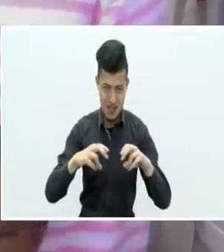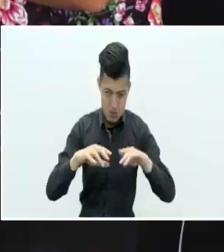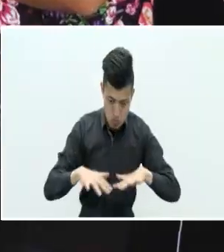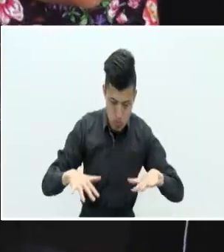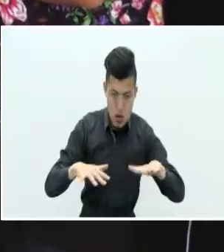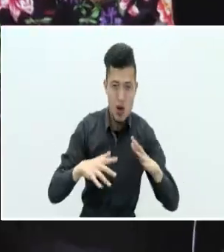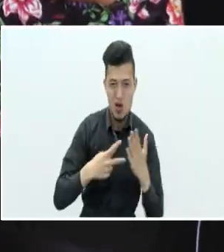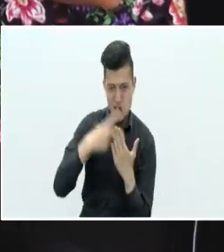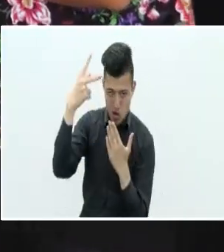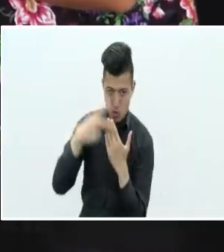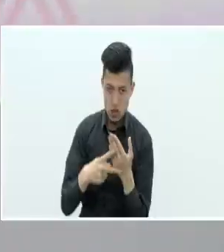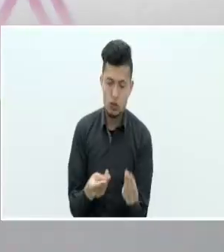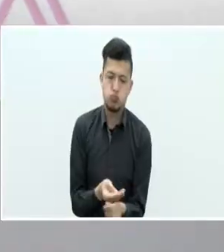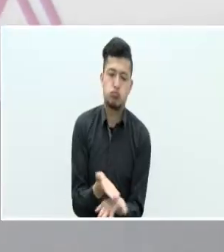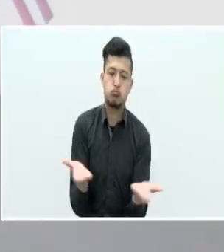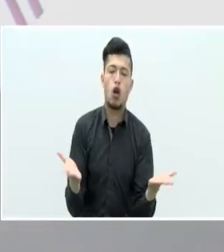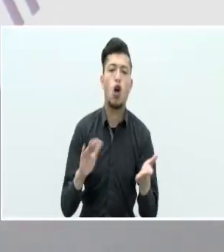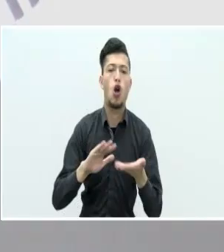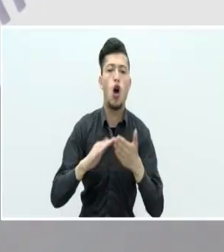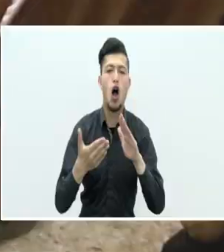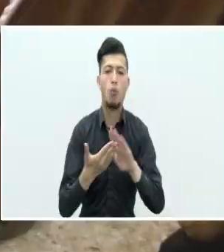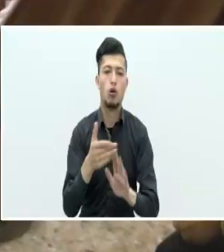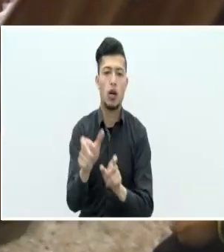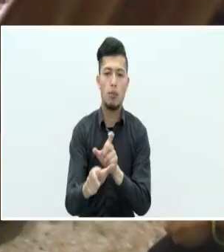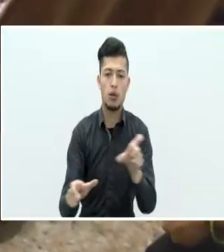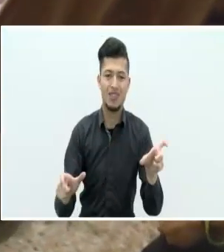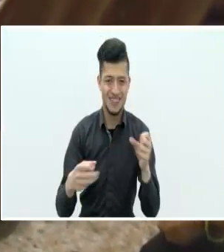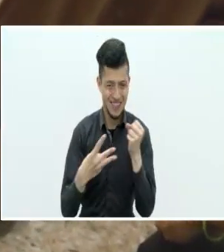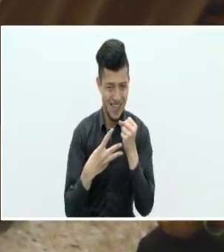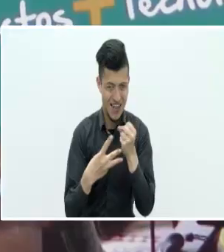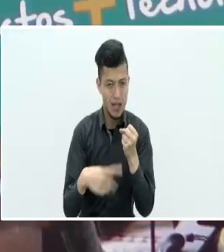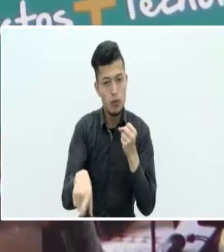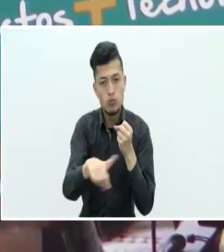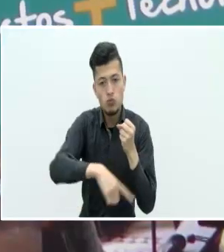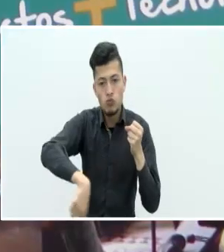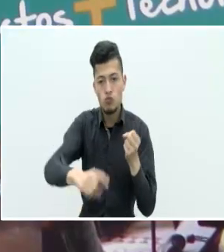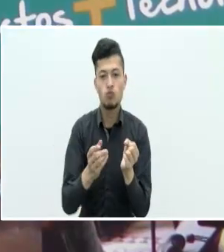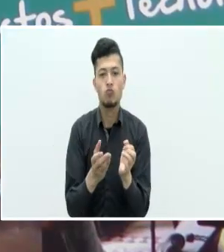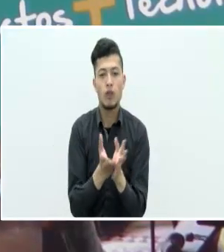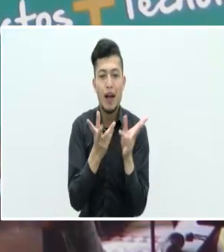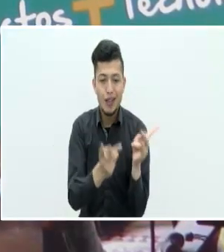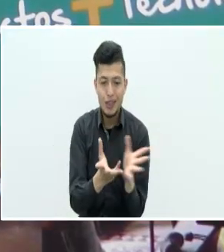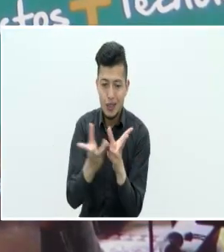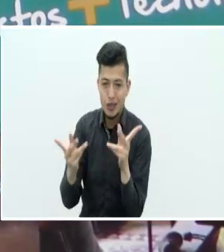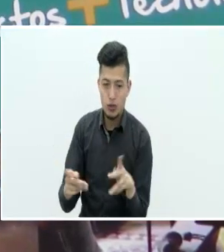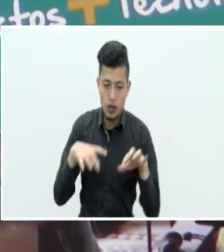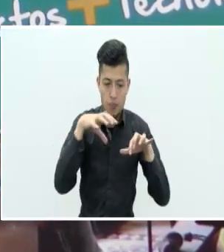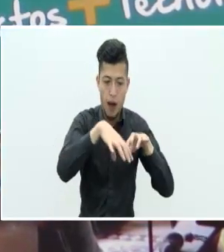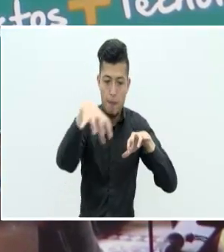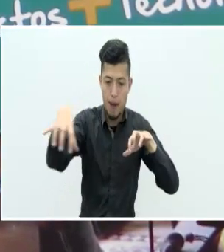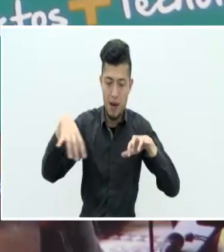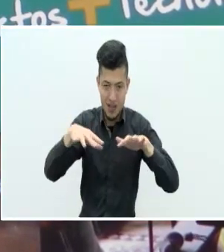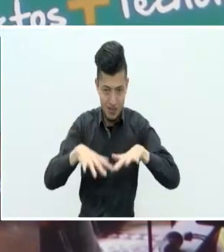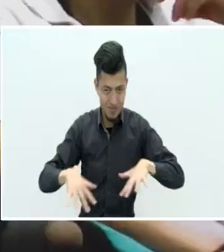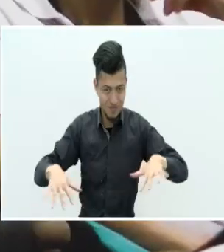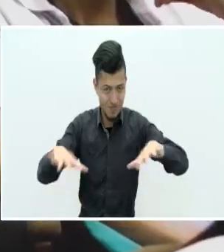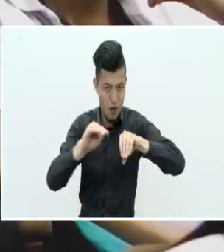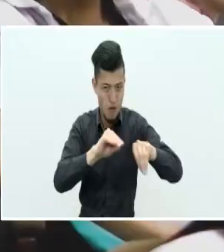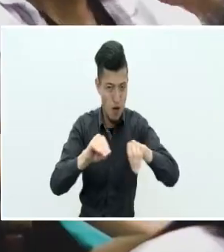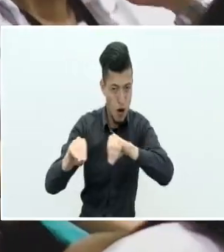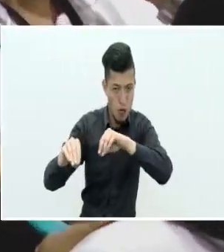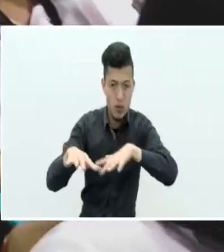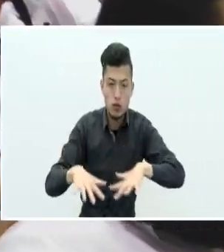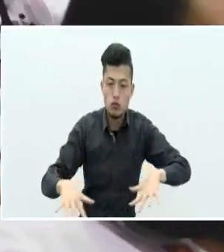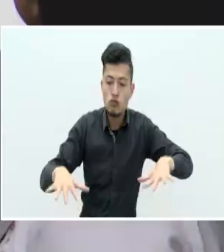compartió a toda la comunidad CENA, especialmente a los aprendices de los tres centros de formación de la regional, lo que se ha venido